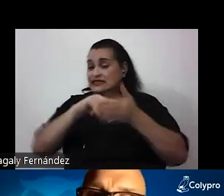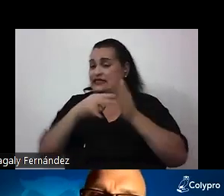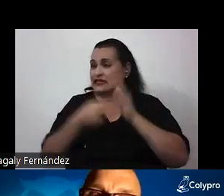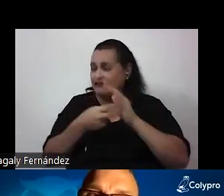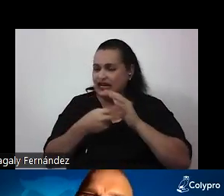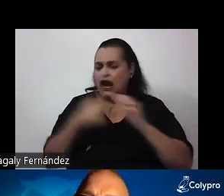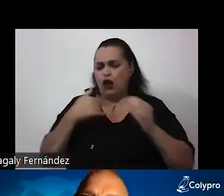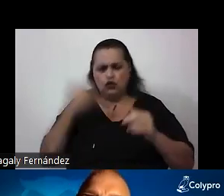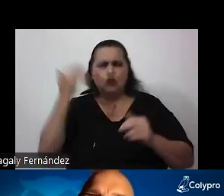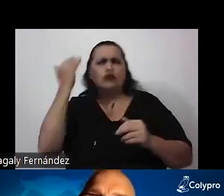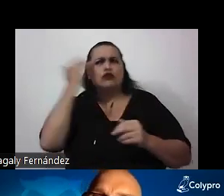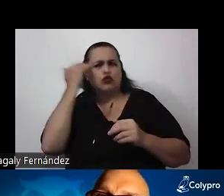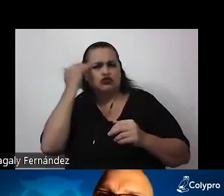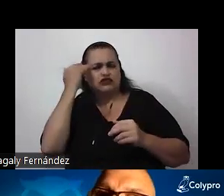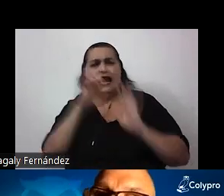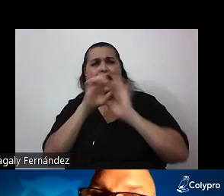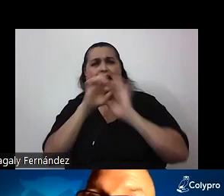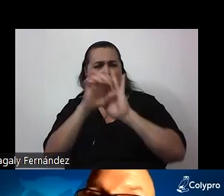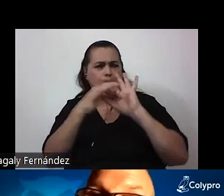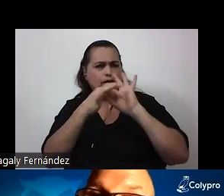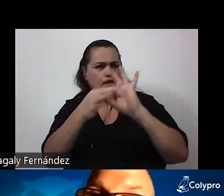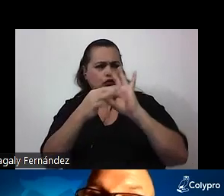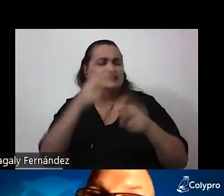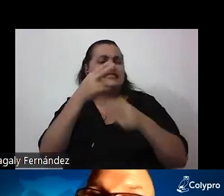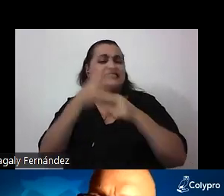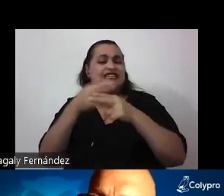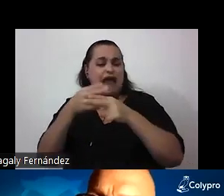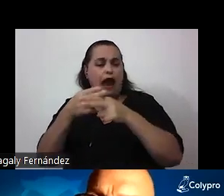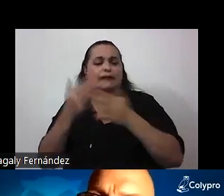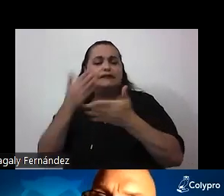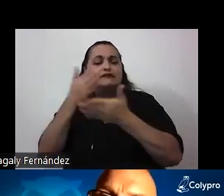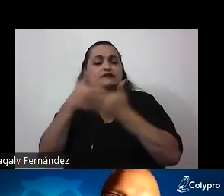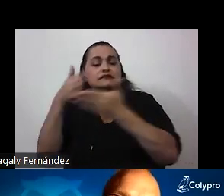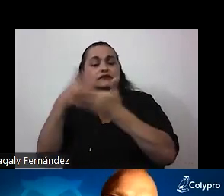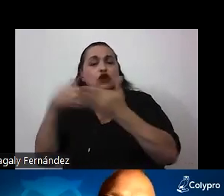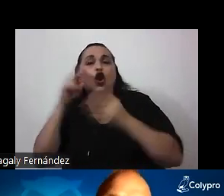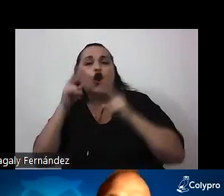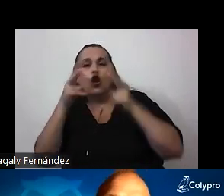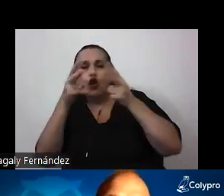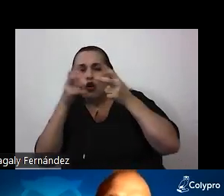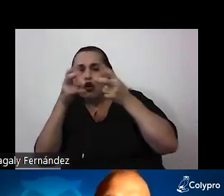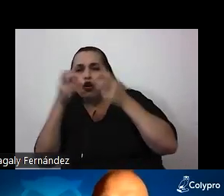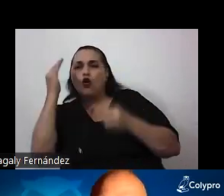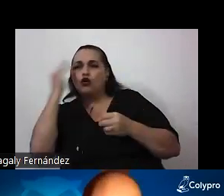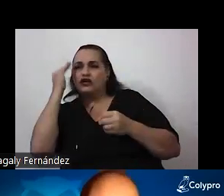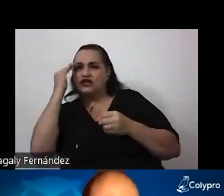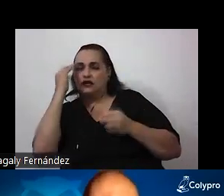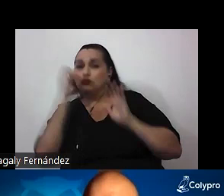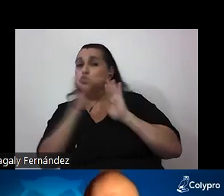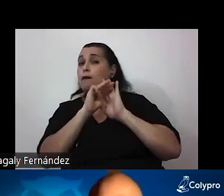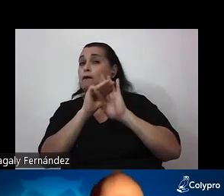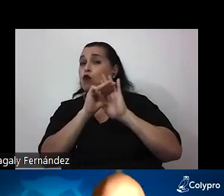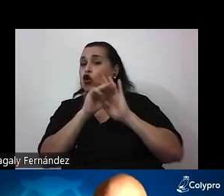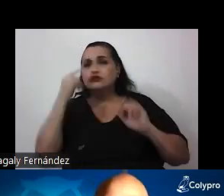conocimientos. Por ejemplo, acerca de lo que se llaman sesgos cognitivos. Que son modos de pensar que